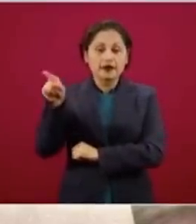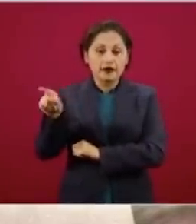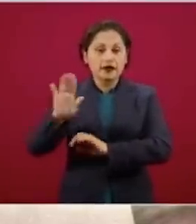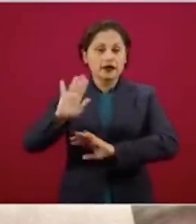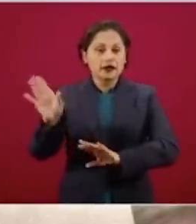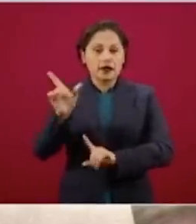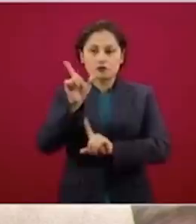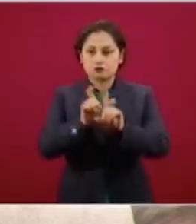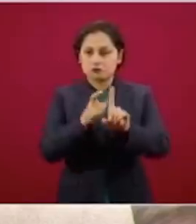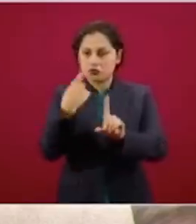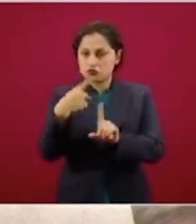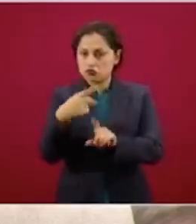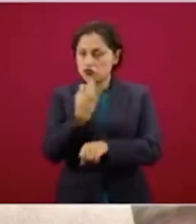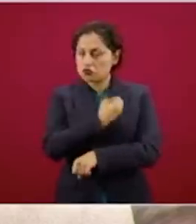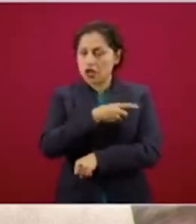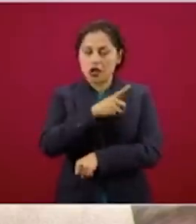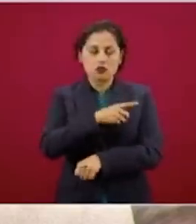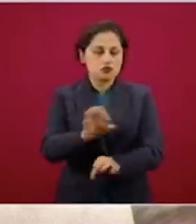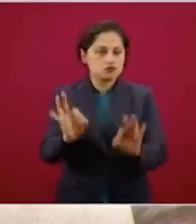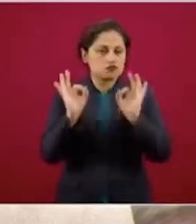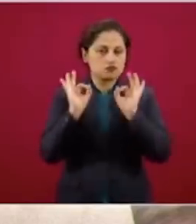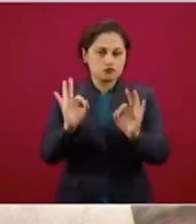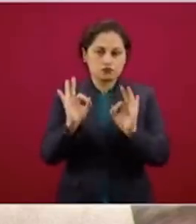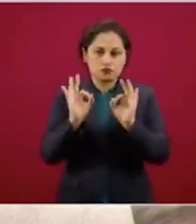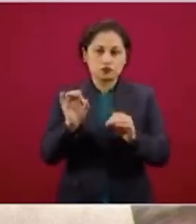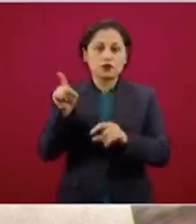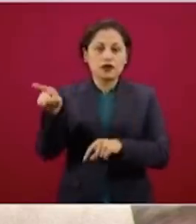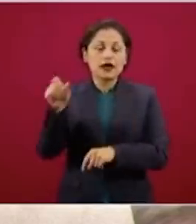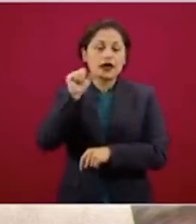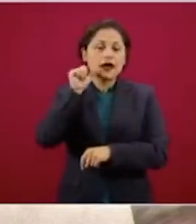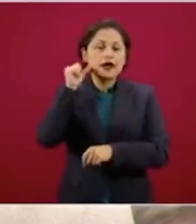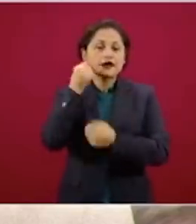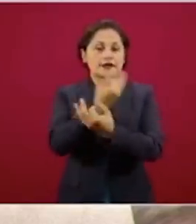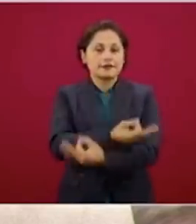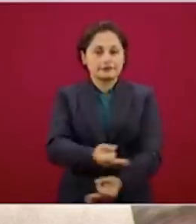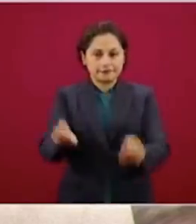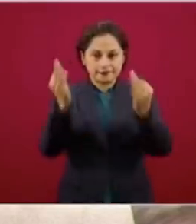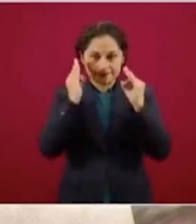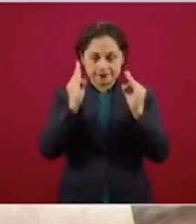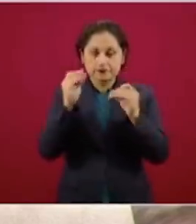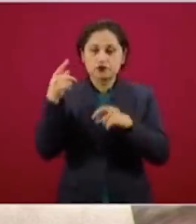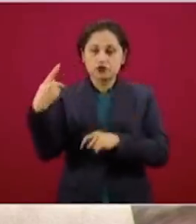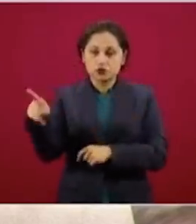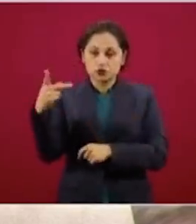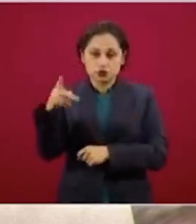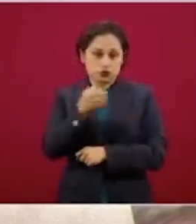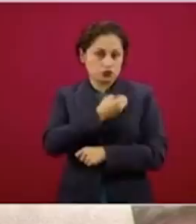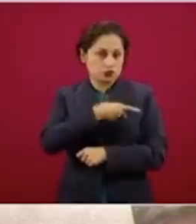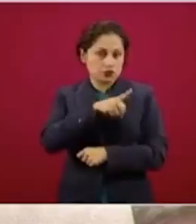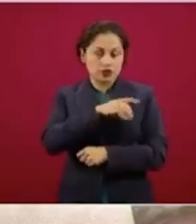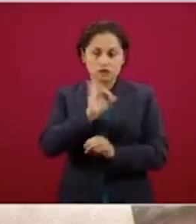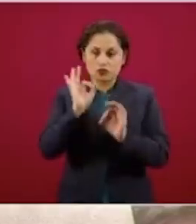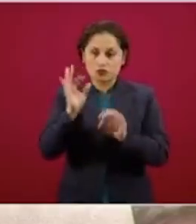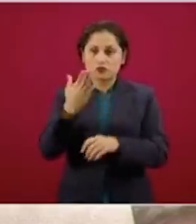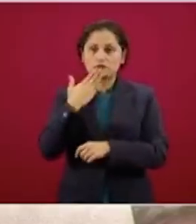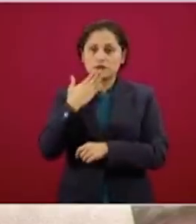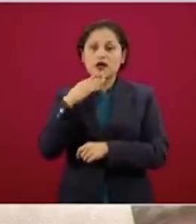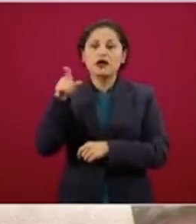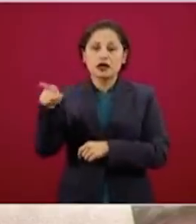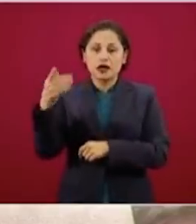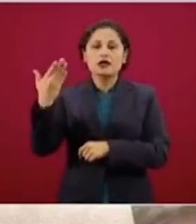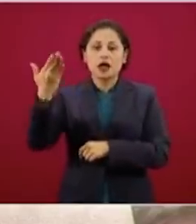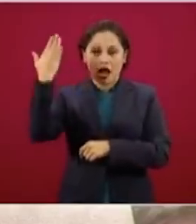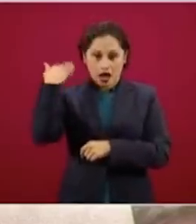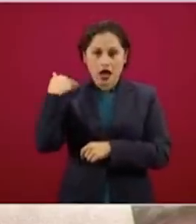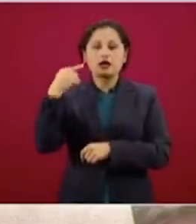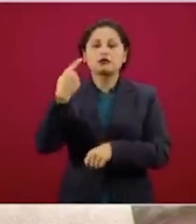perfectas condiciones, efectivamente, como ella misma lo hizo público, tuvo COVID, un